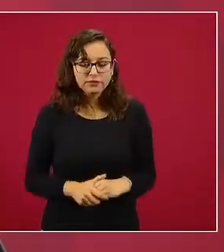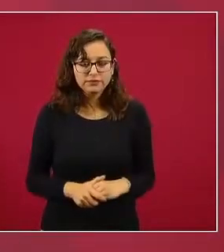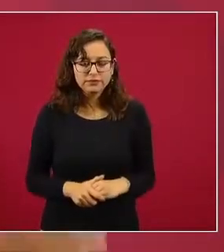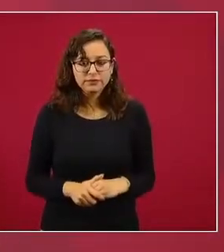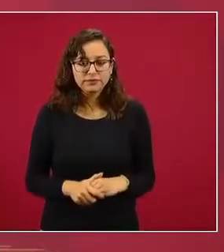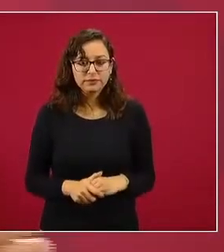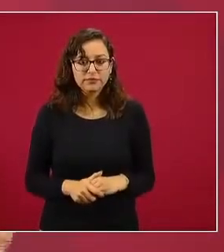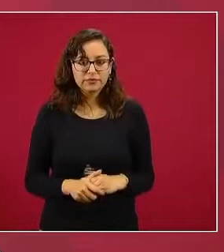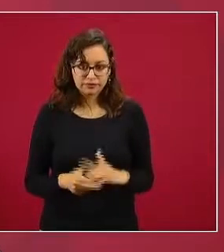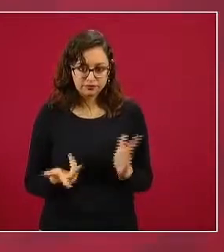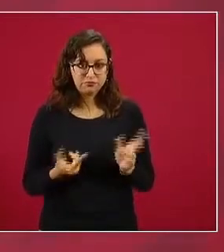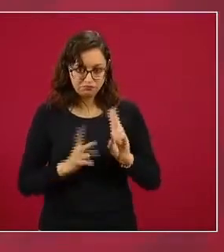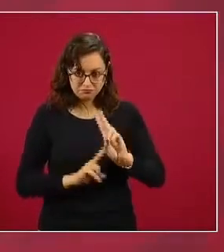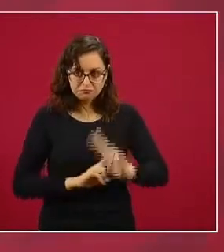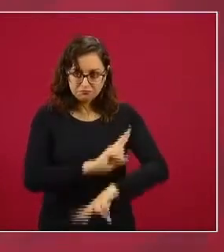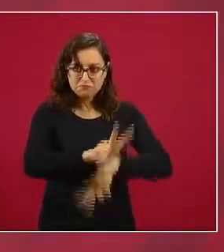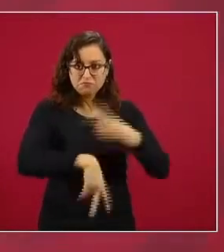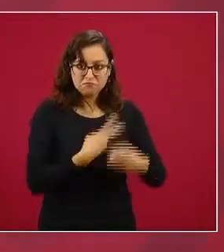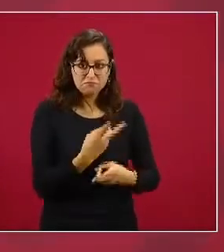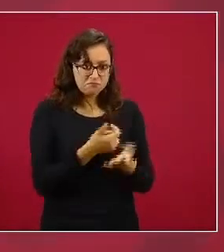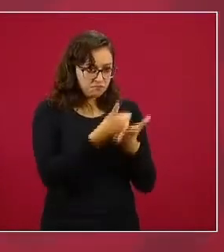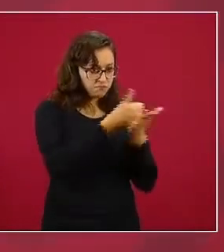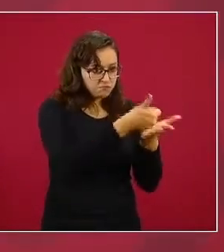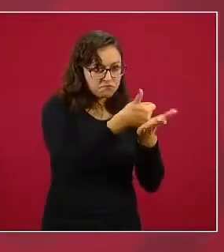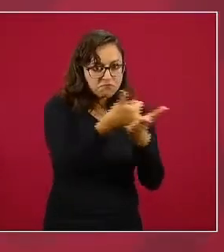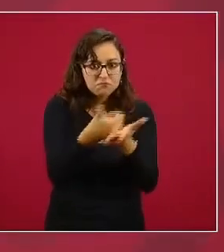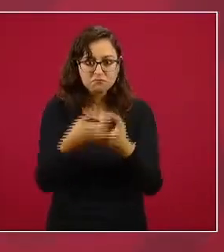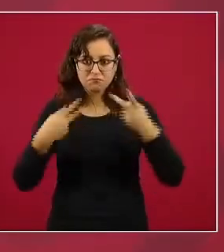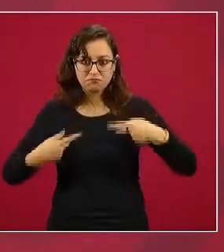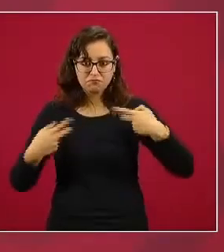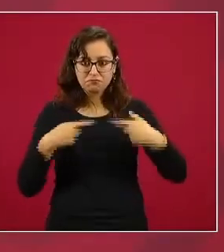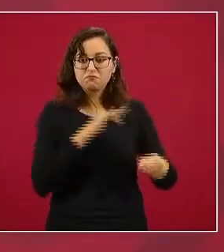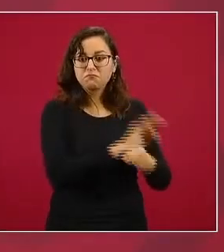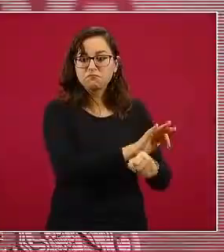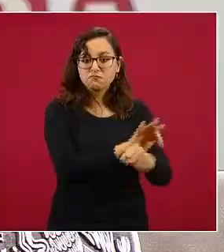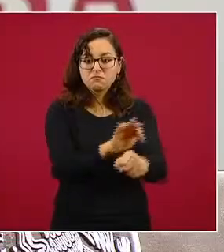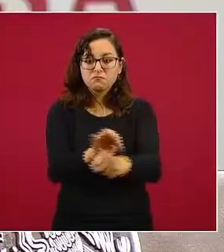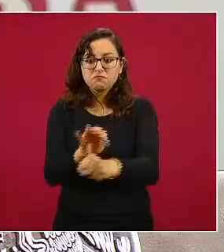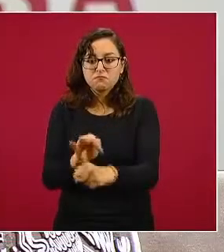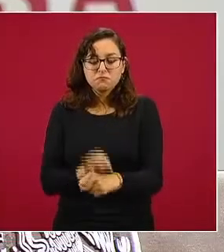Es para que esté protegiendo a los ciudadanos.